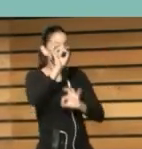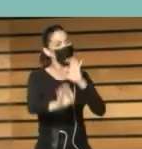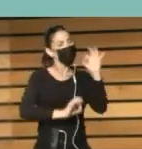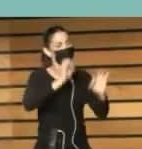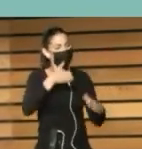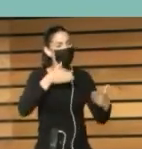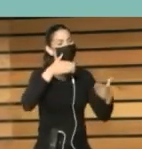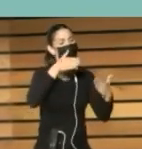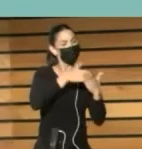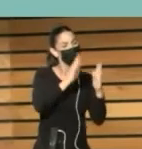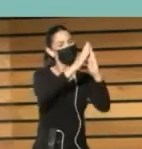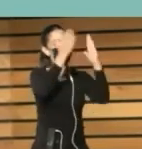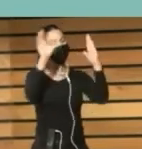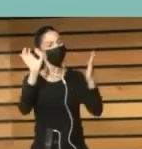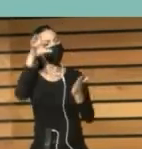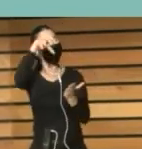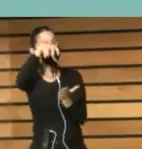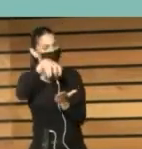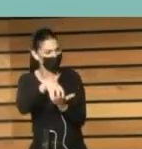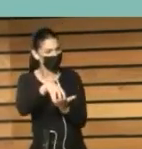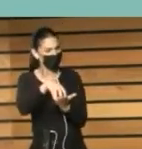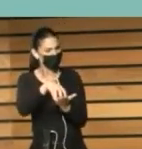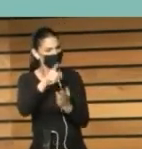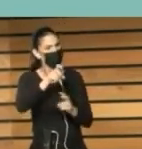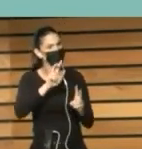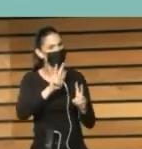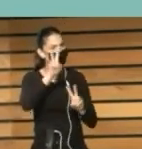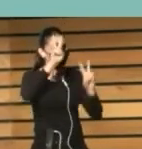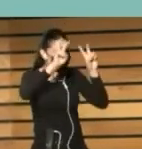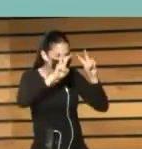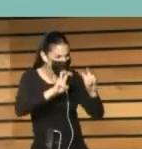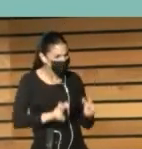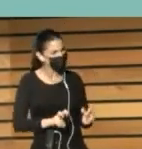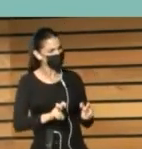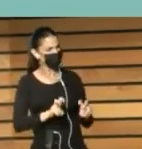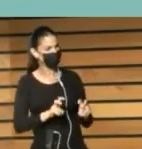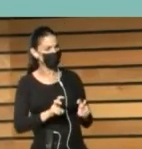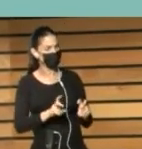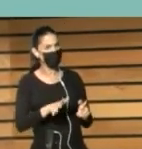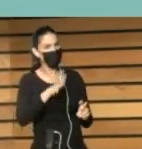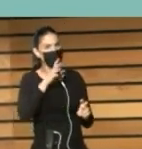relación Con la biblioteca Porque me parece Muy interesante Su abordaje